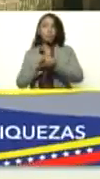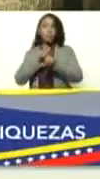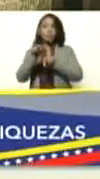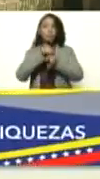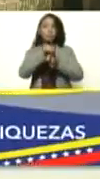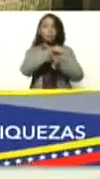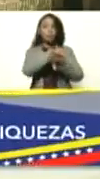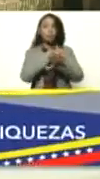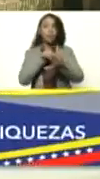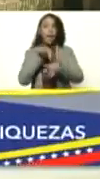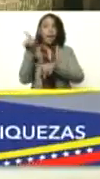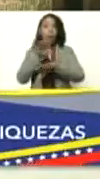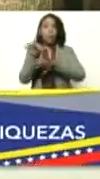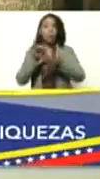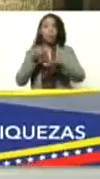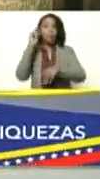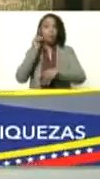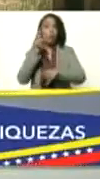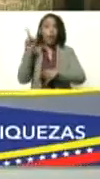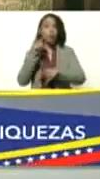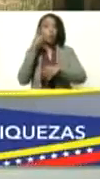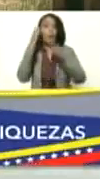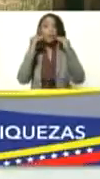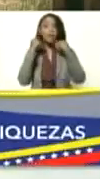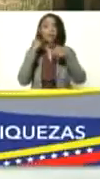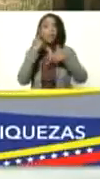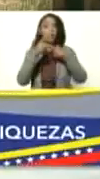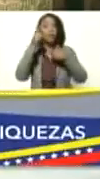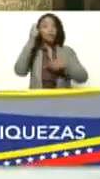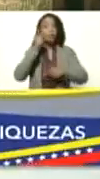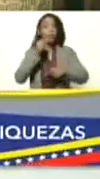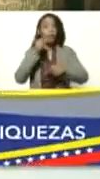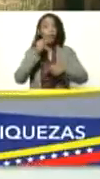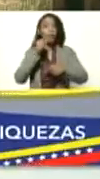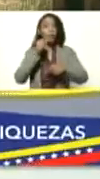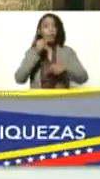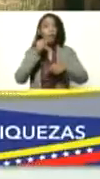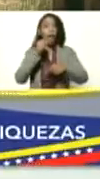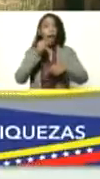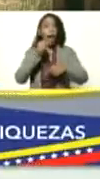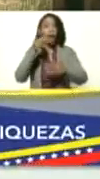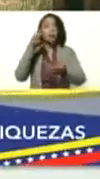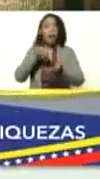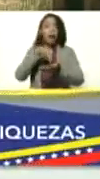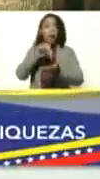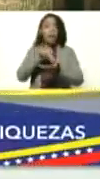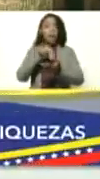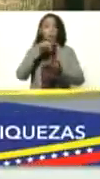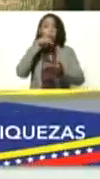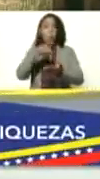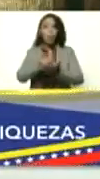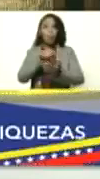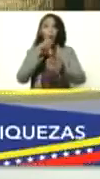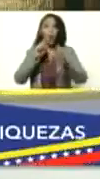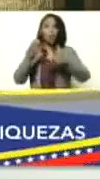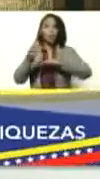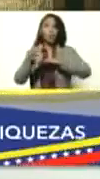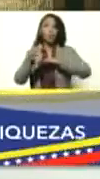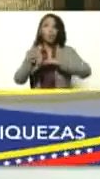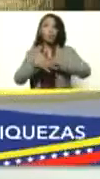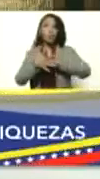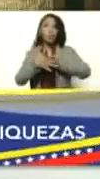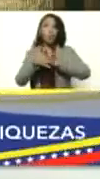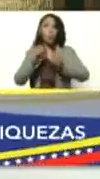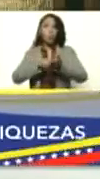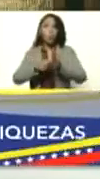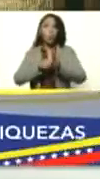Sucre, donde hay una experiencia de producción de cabras, llamada por los técnicos como Wilmer Castro